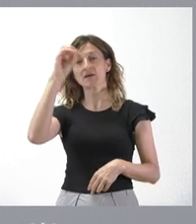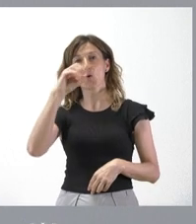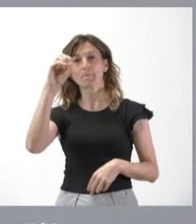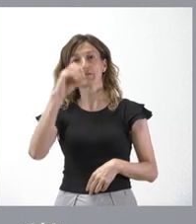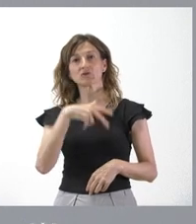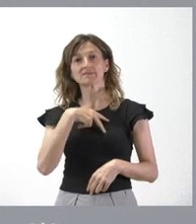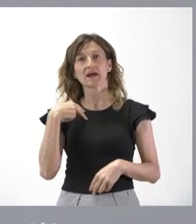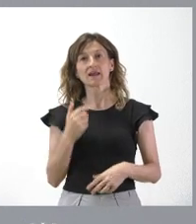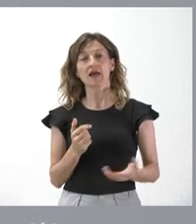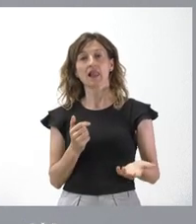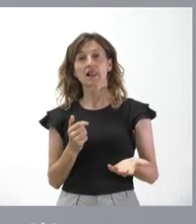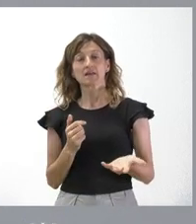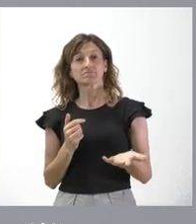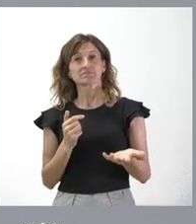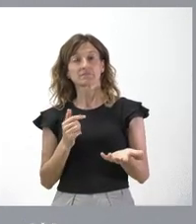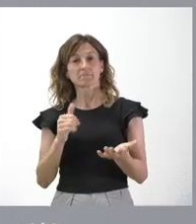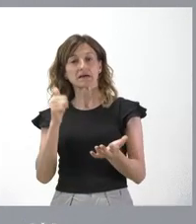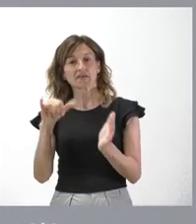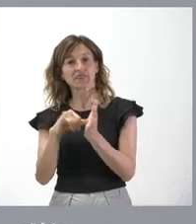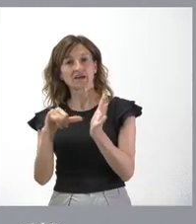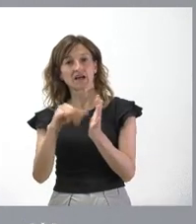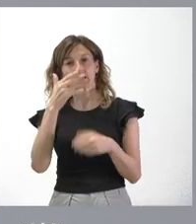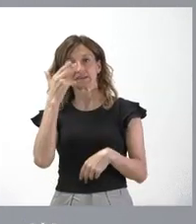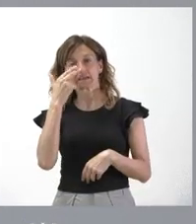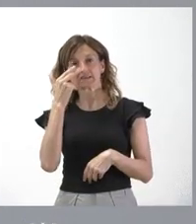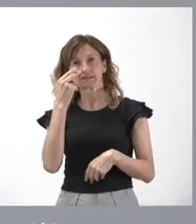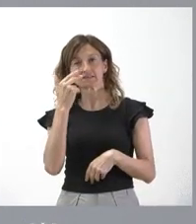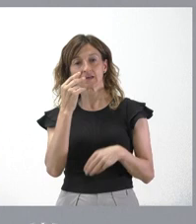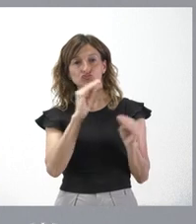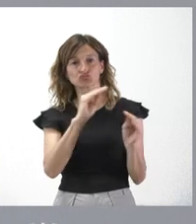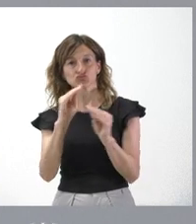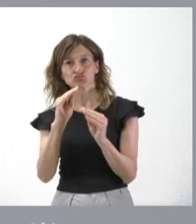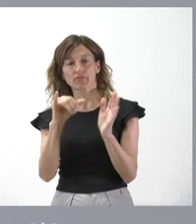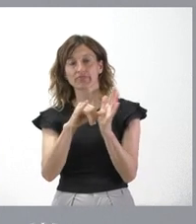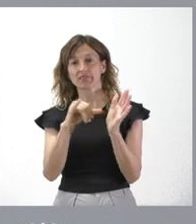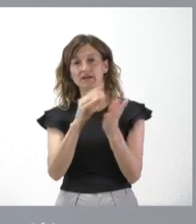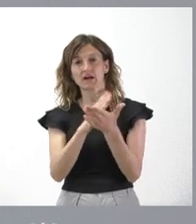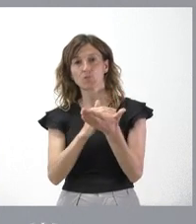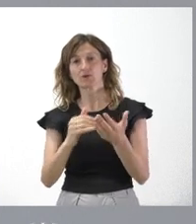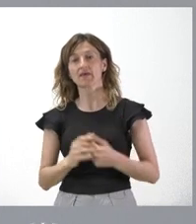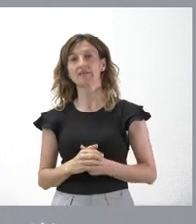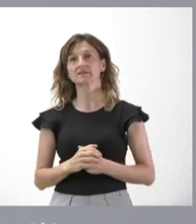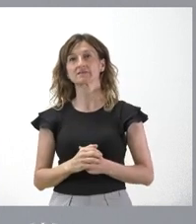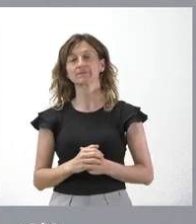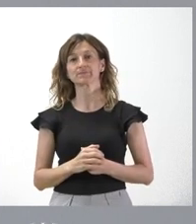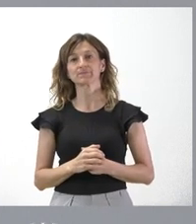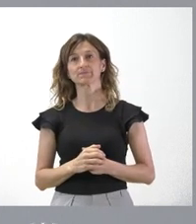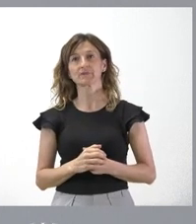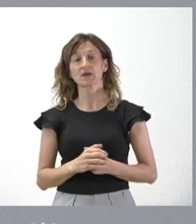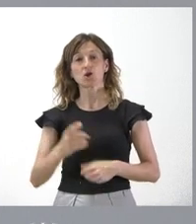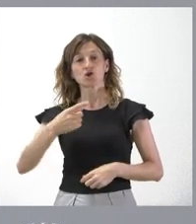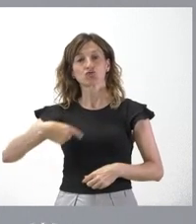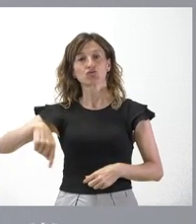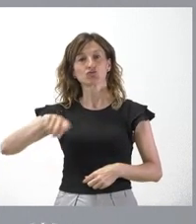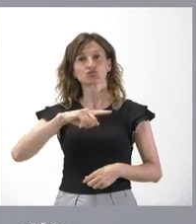de las comunidades son más cercanas a los intereses propios de cada una de las comunidades. Nosotros enviamos una